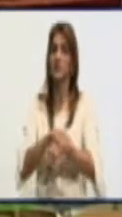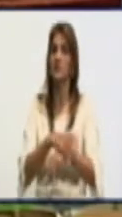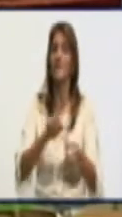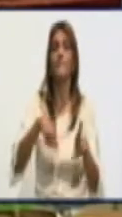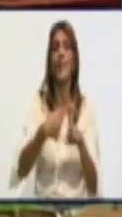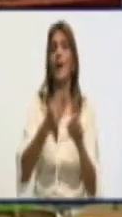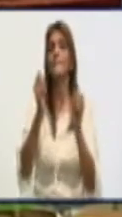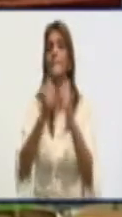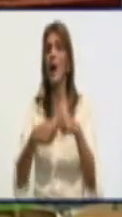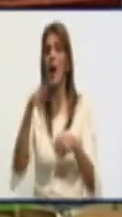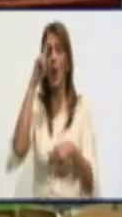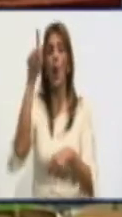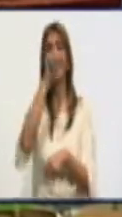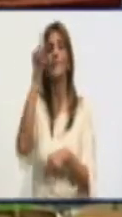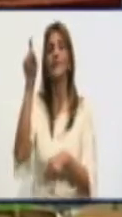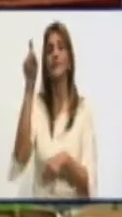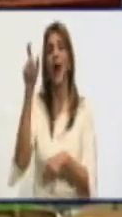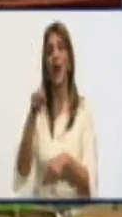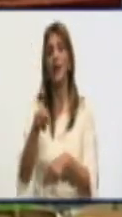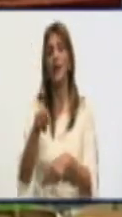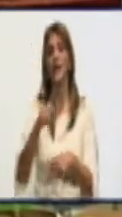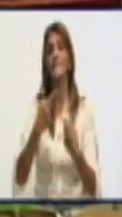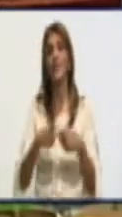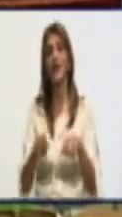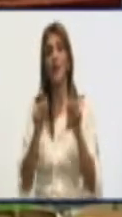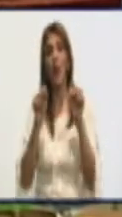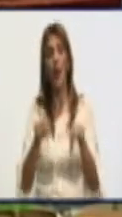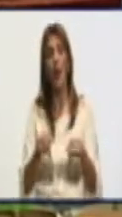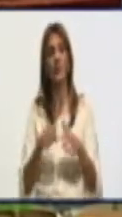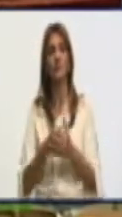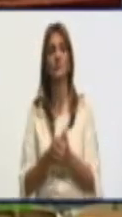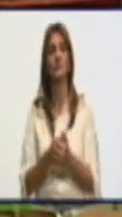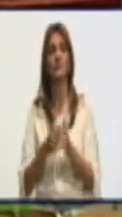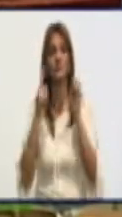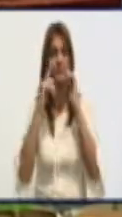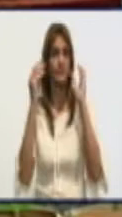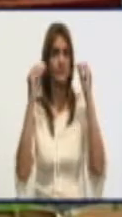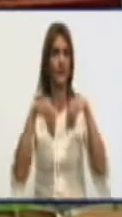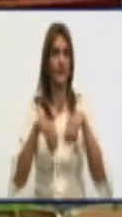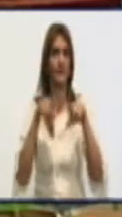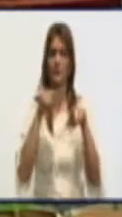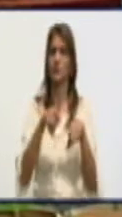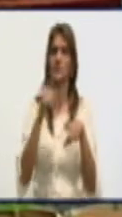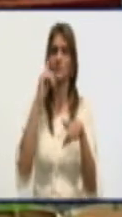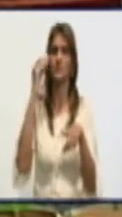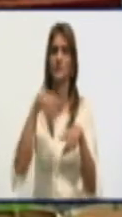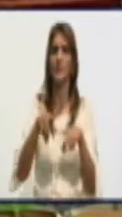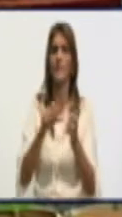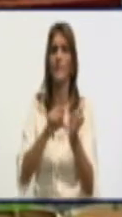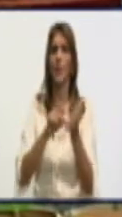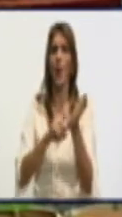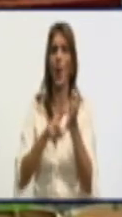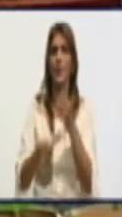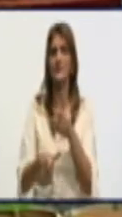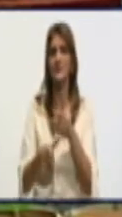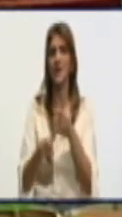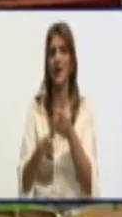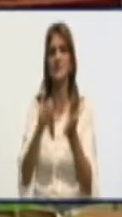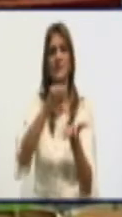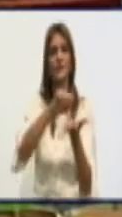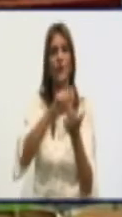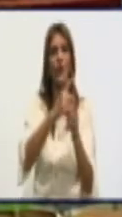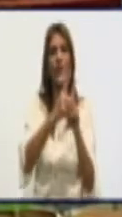Pero un dato de hoy, usted sabe que en esta provincia se ingresan los positivos a COVID, se